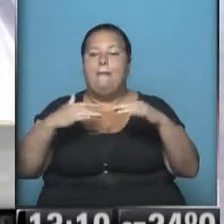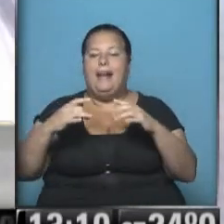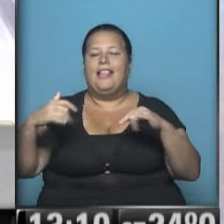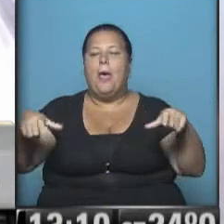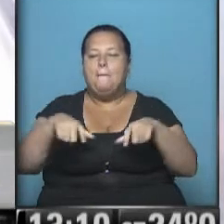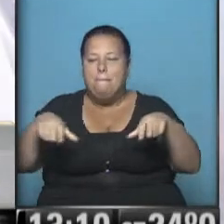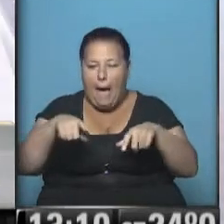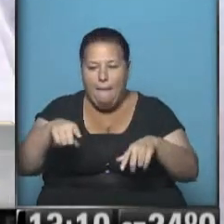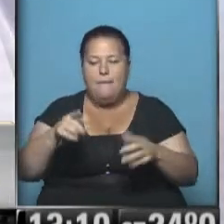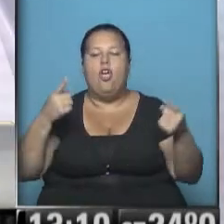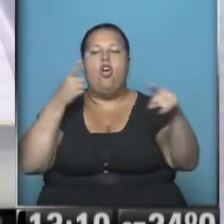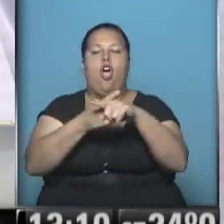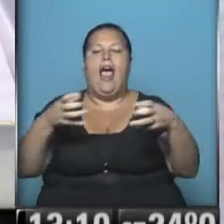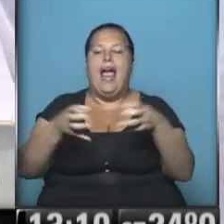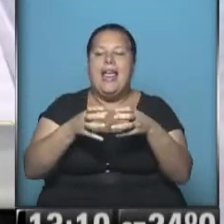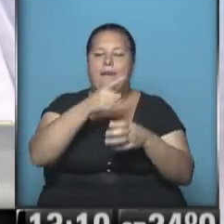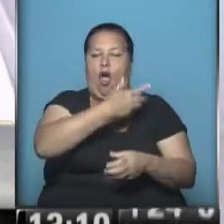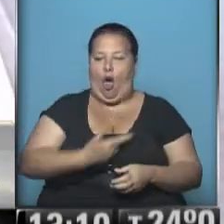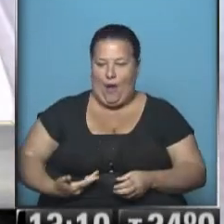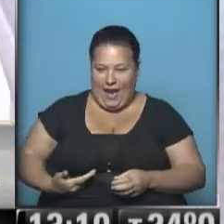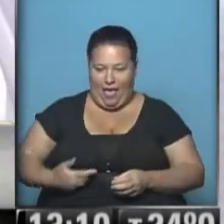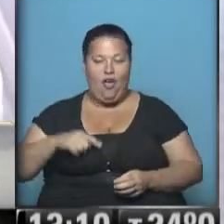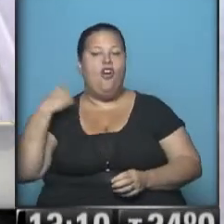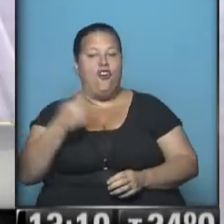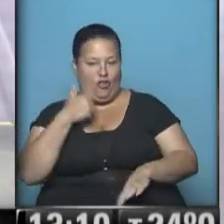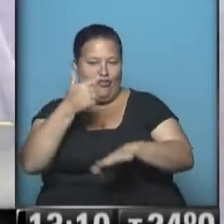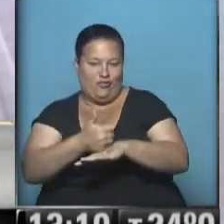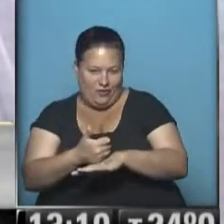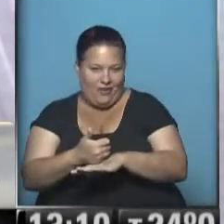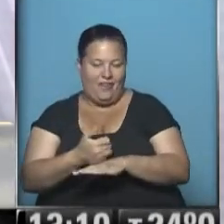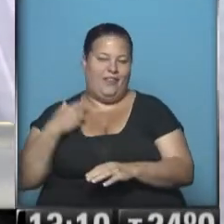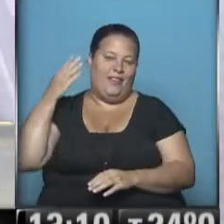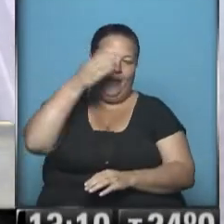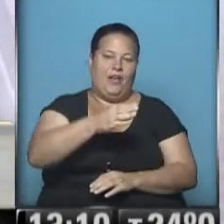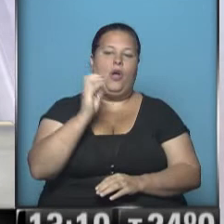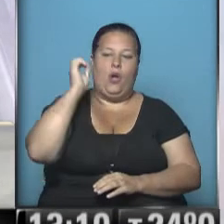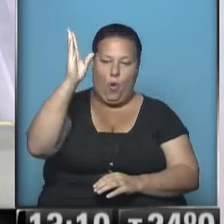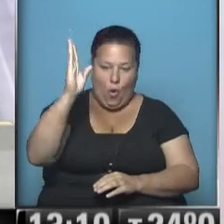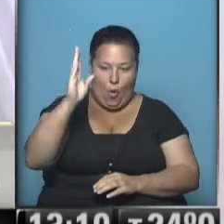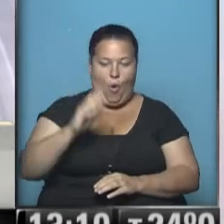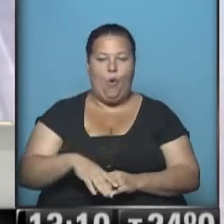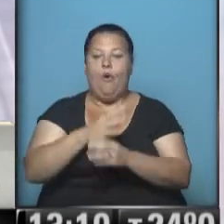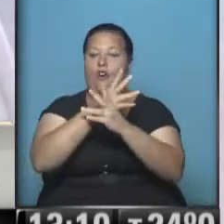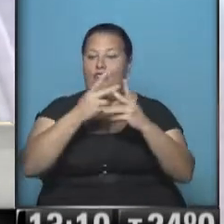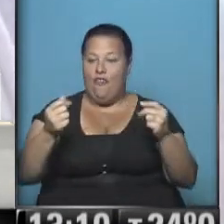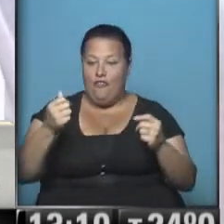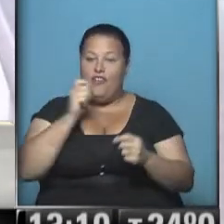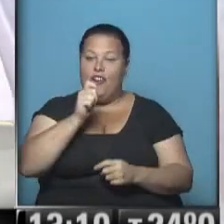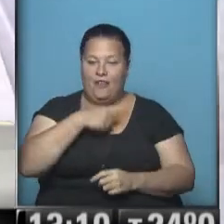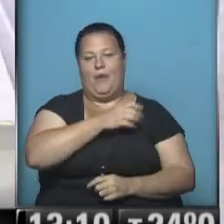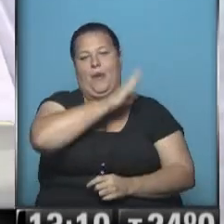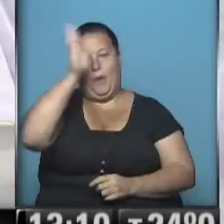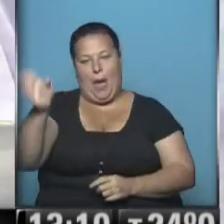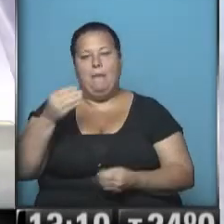fútbol contra el equipo del gobernador. Nosotros vamos a estar allí, vamos para el club, ni bien termine el noticiero,